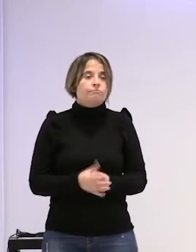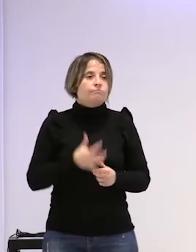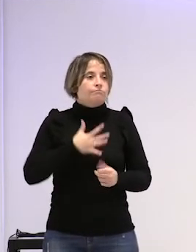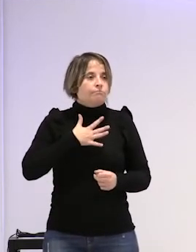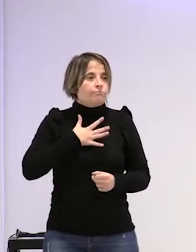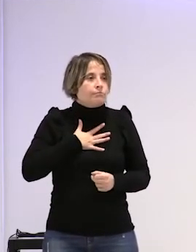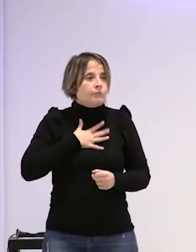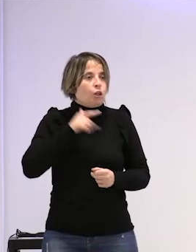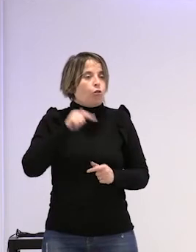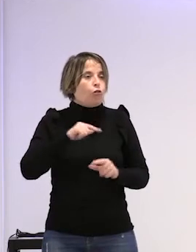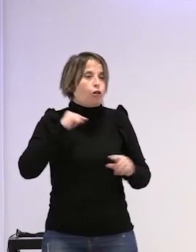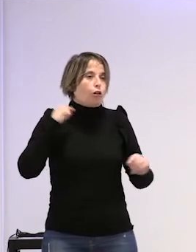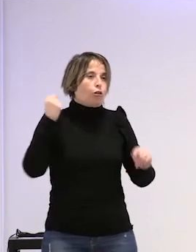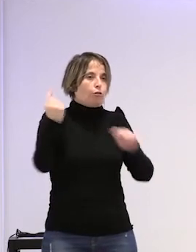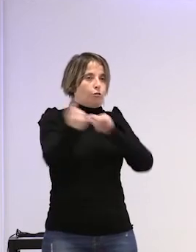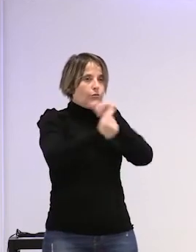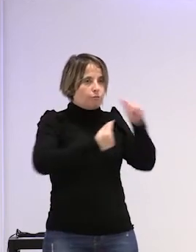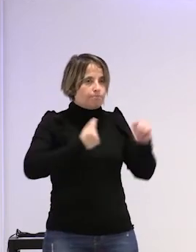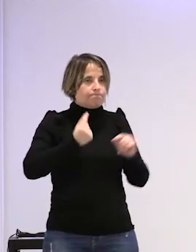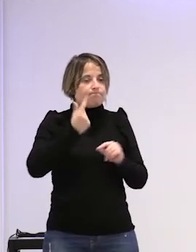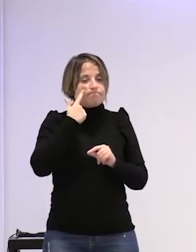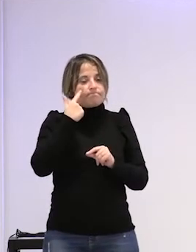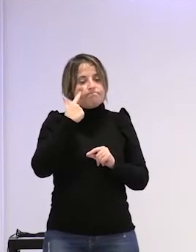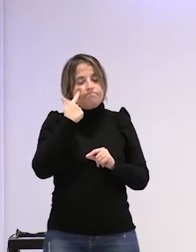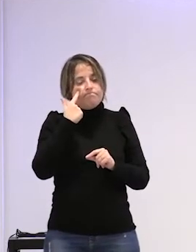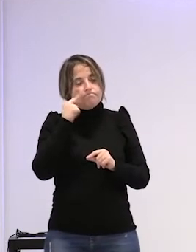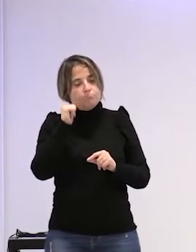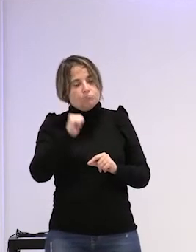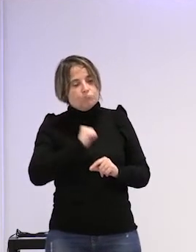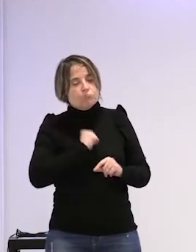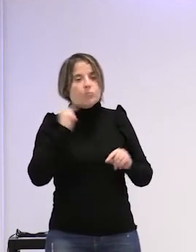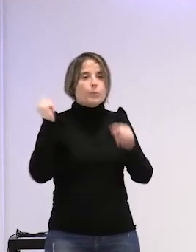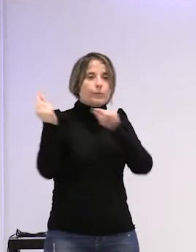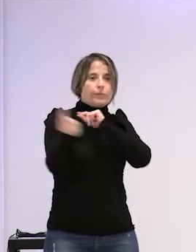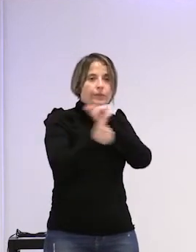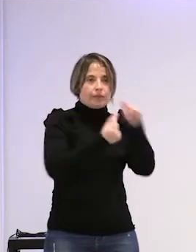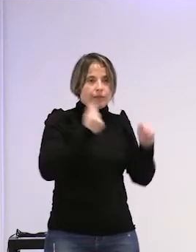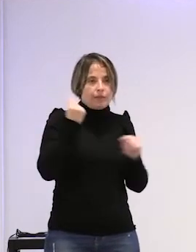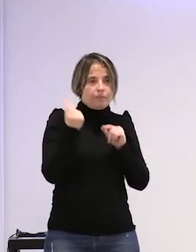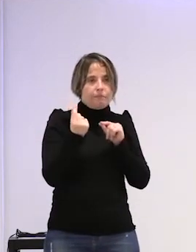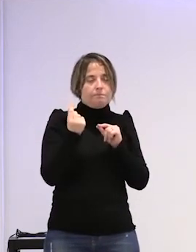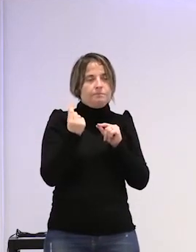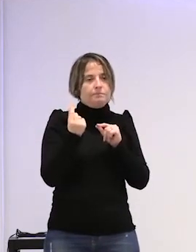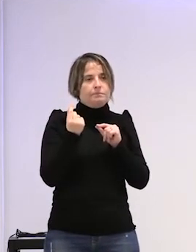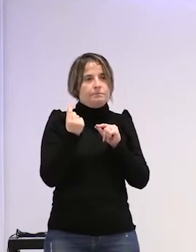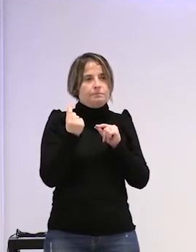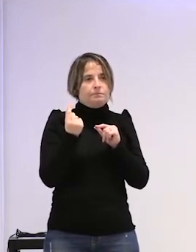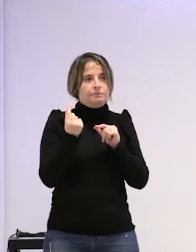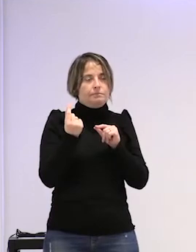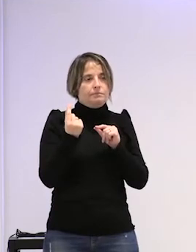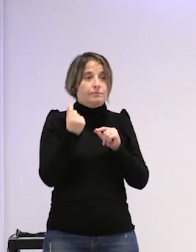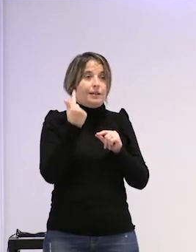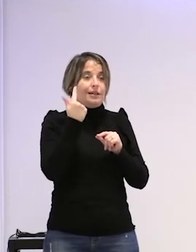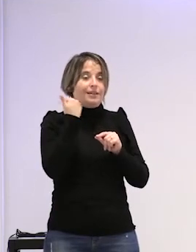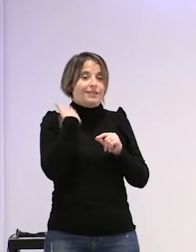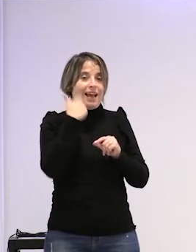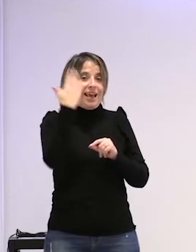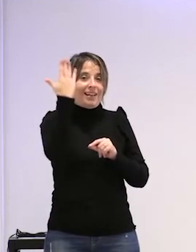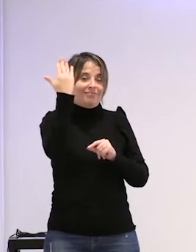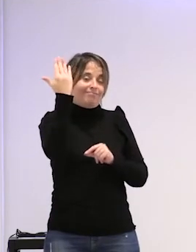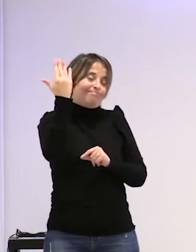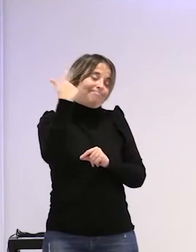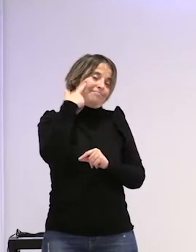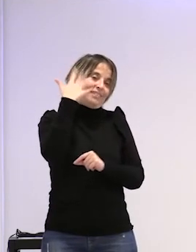gustaría es debatir con que tuviéramos un debate y me voy a despedir recitando